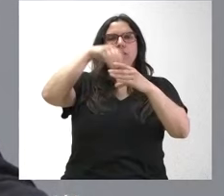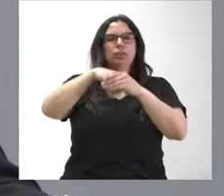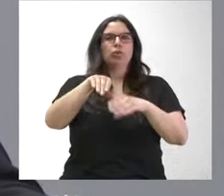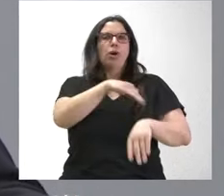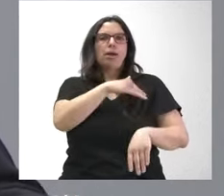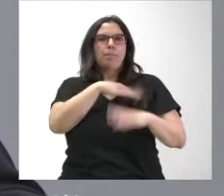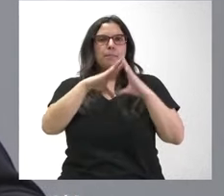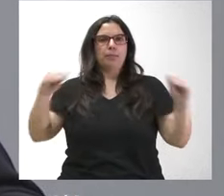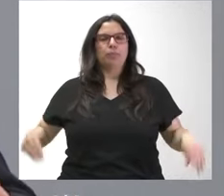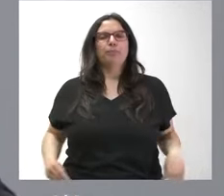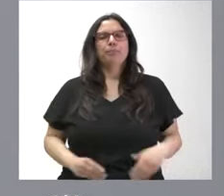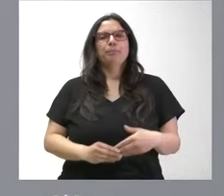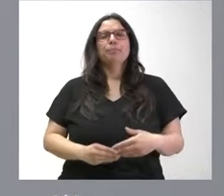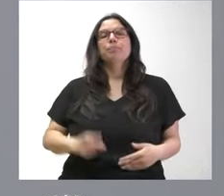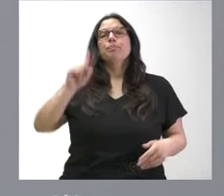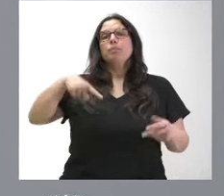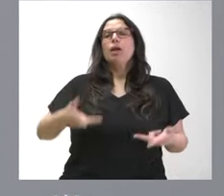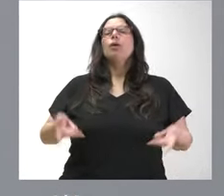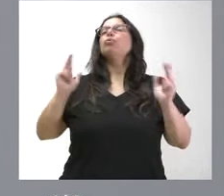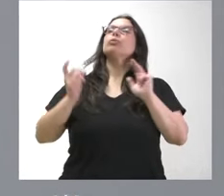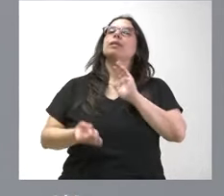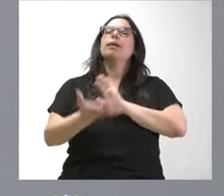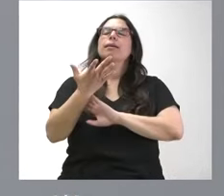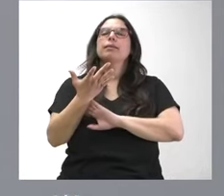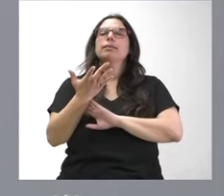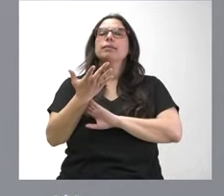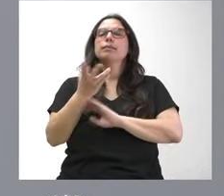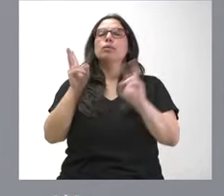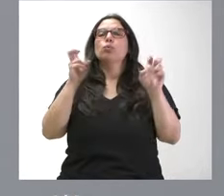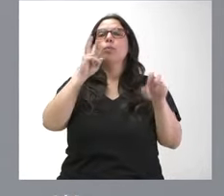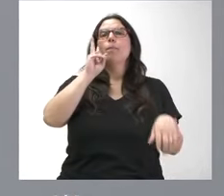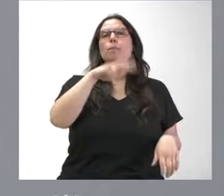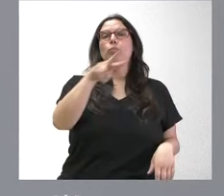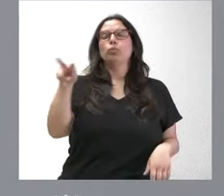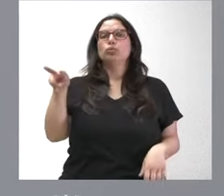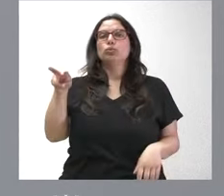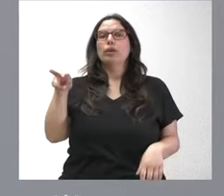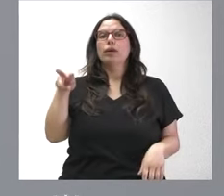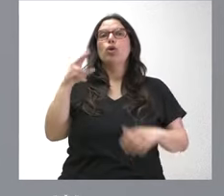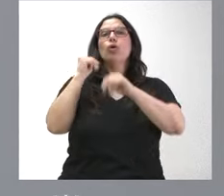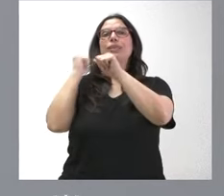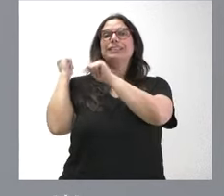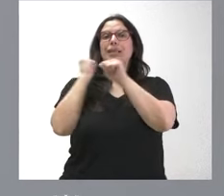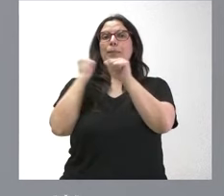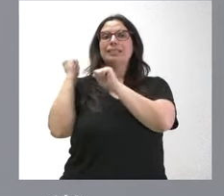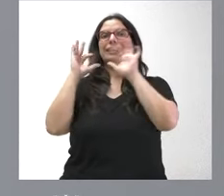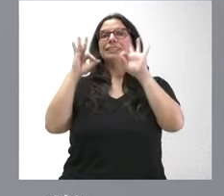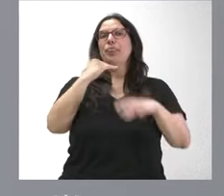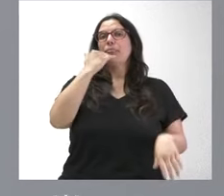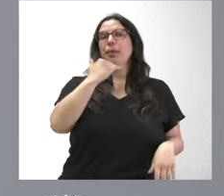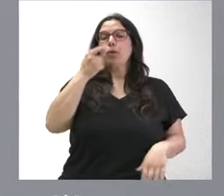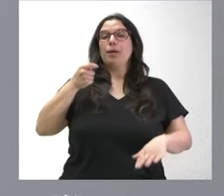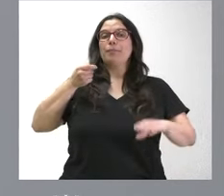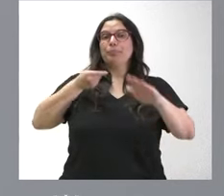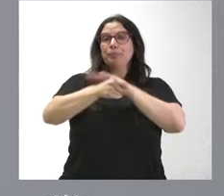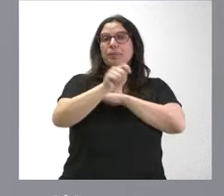Se autoriza la constitución de un nuevo museo de la Semana Santa de Zamora con una inversión